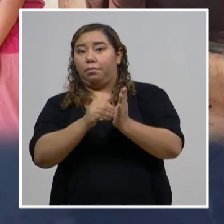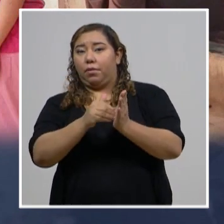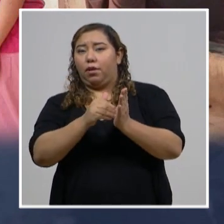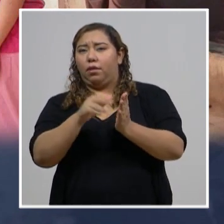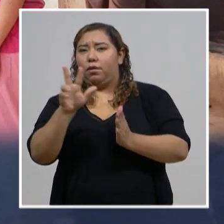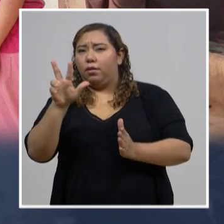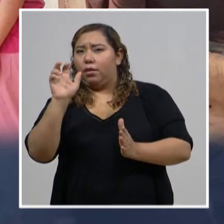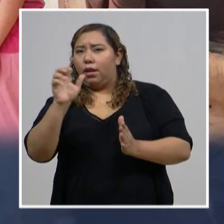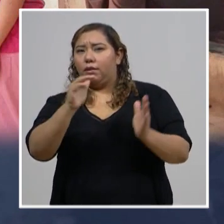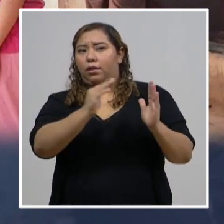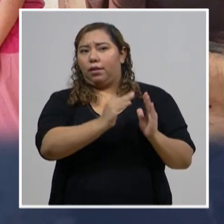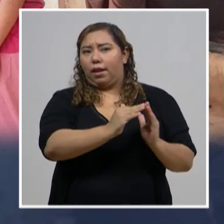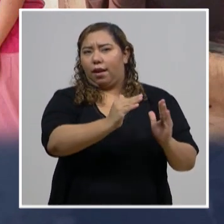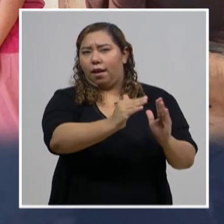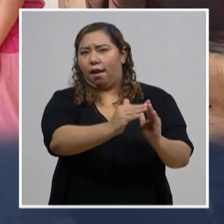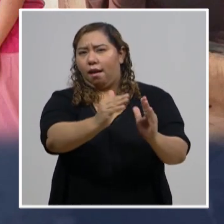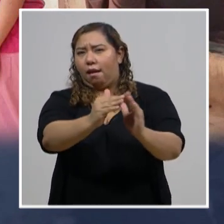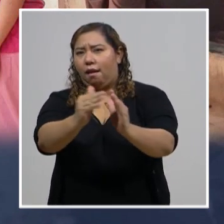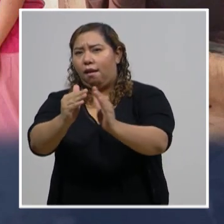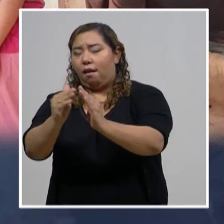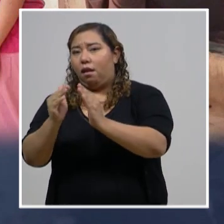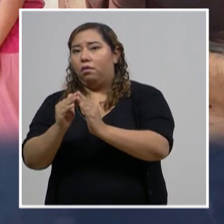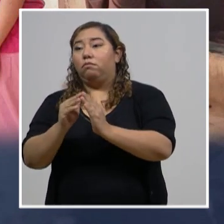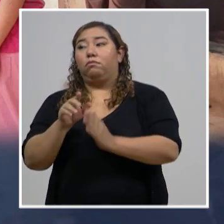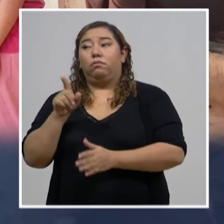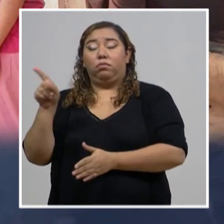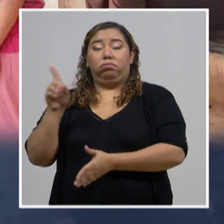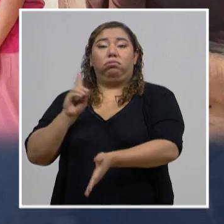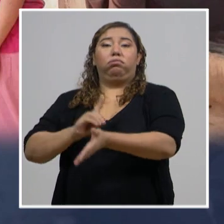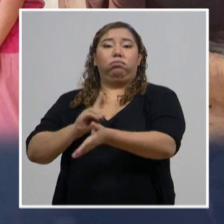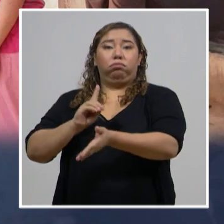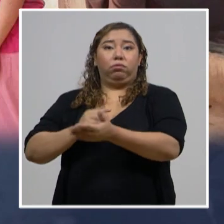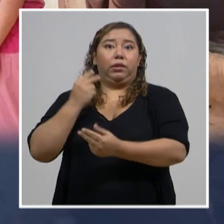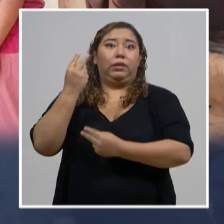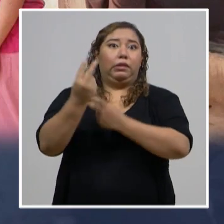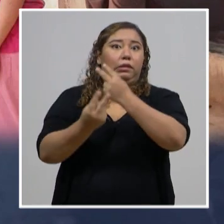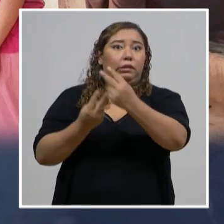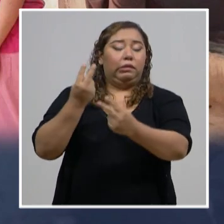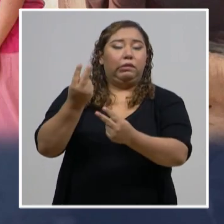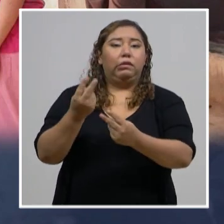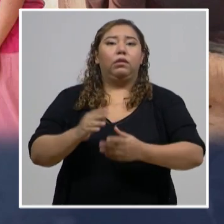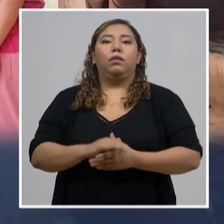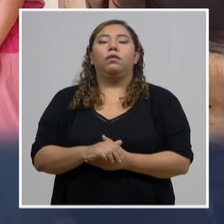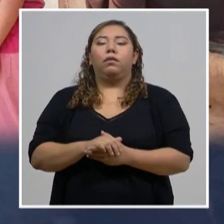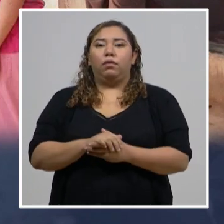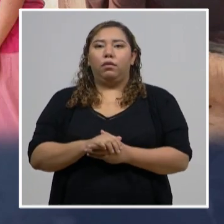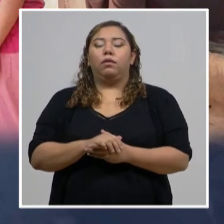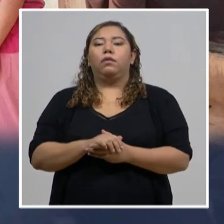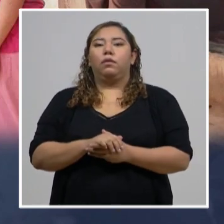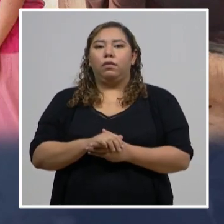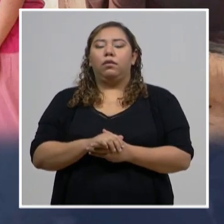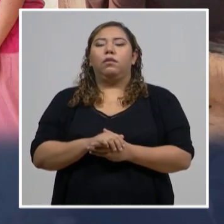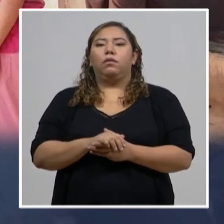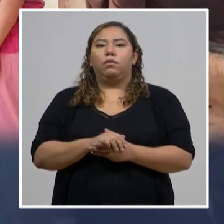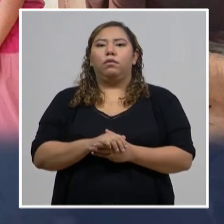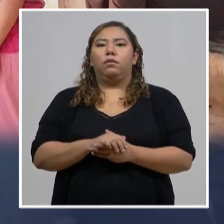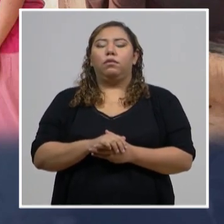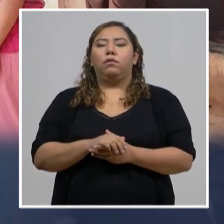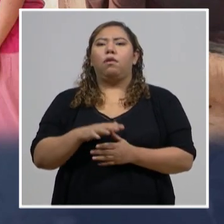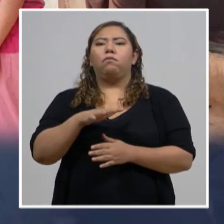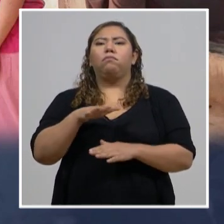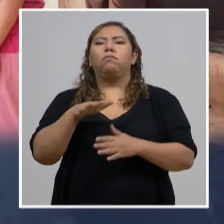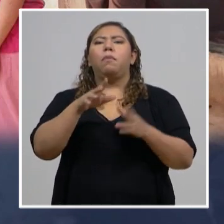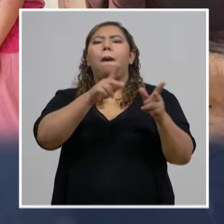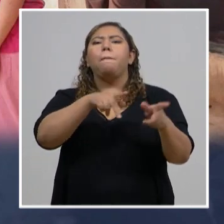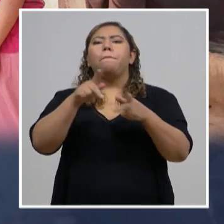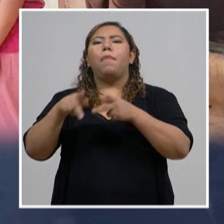han visitado por estas brigadas contra el COVID-19, con una cobertura de más de 206,000 personas,